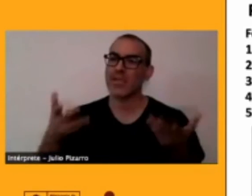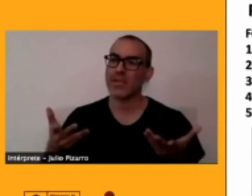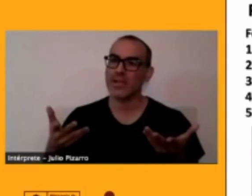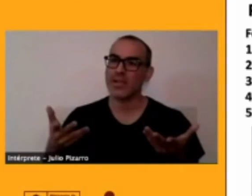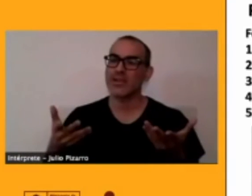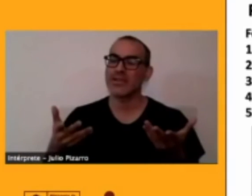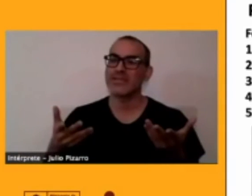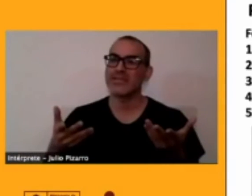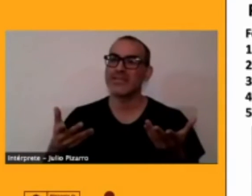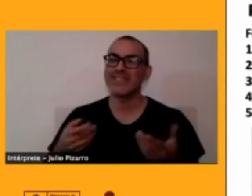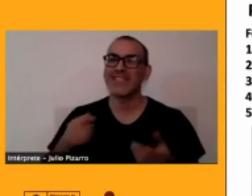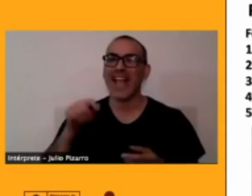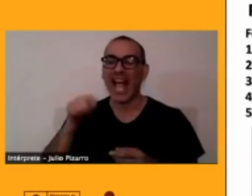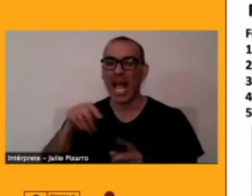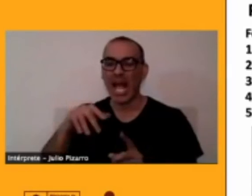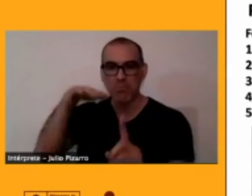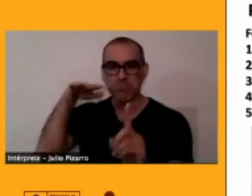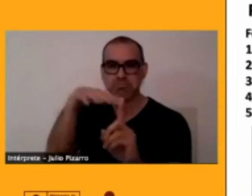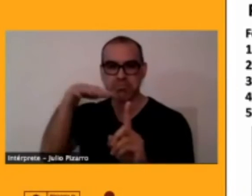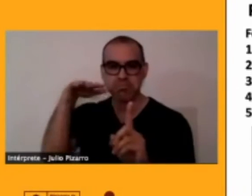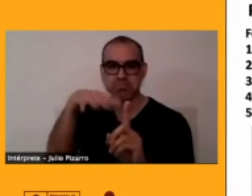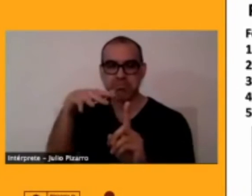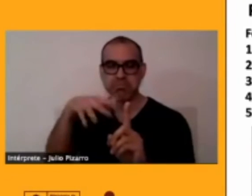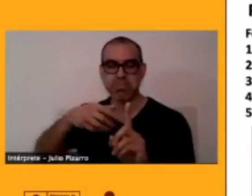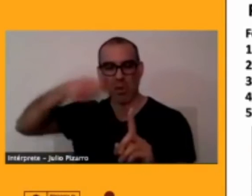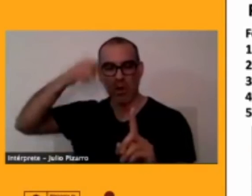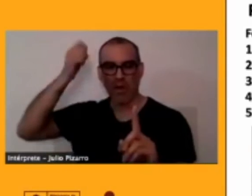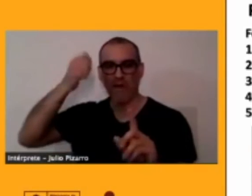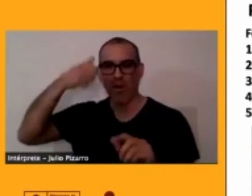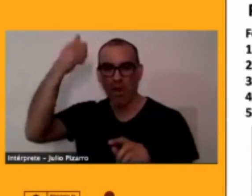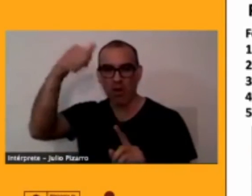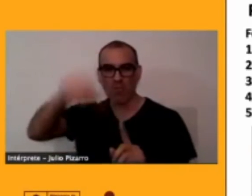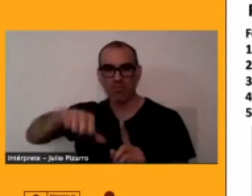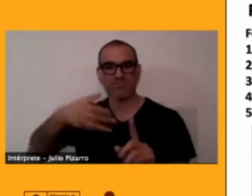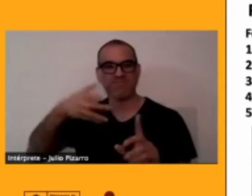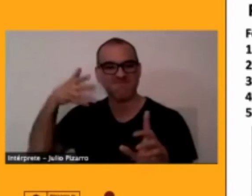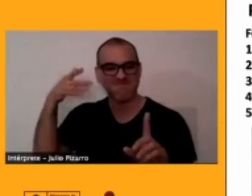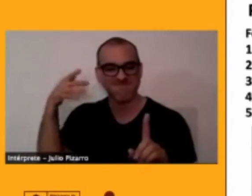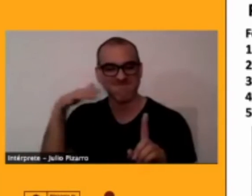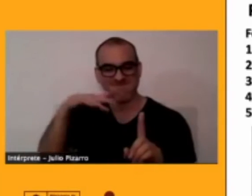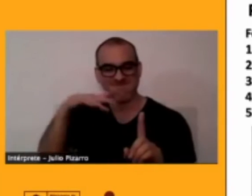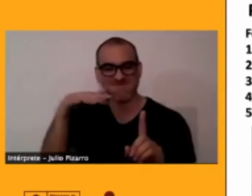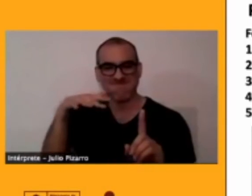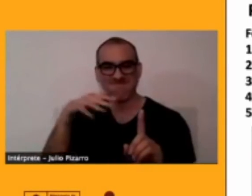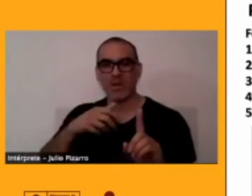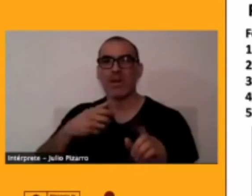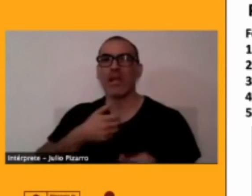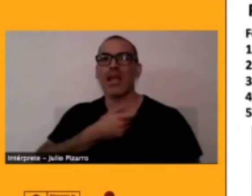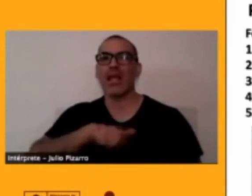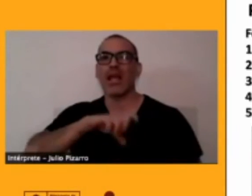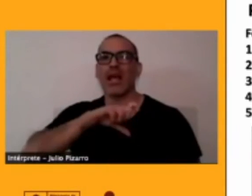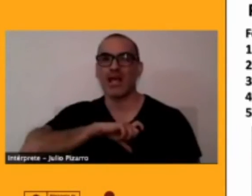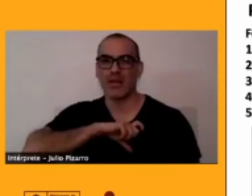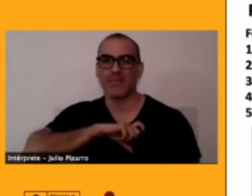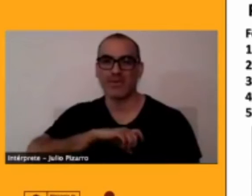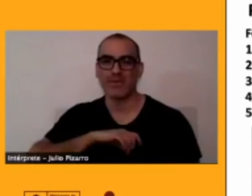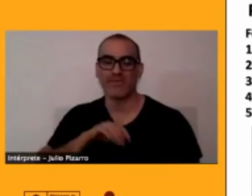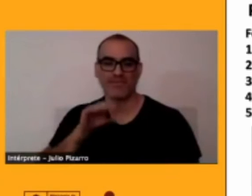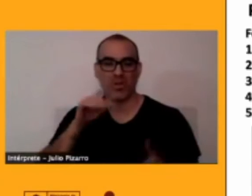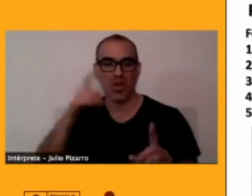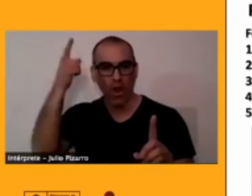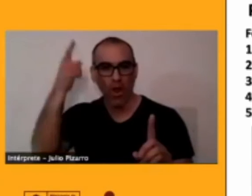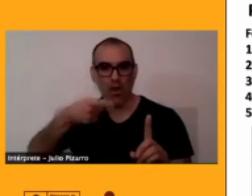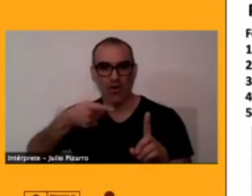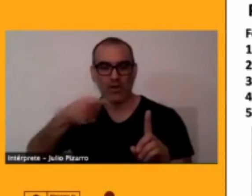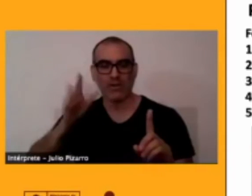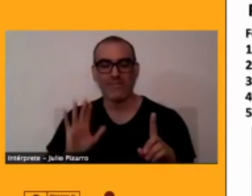coercitiva. Todo hablante de lengua originaria era castigado, y qué sé yo, hay tratados que hablan de los